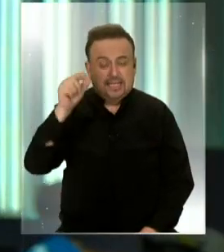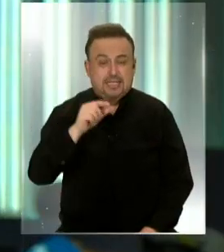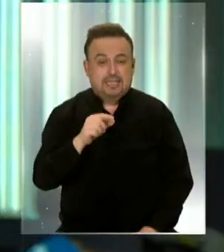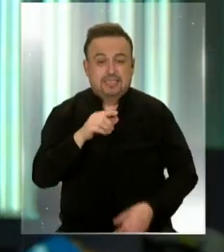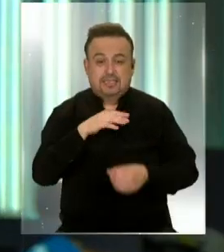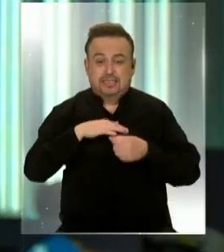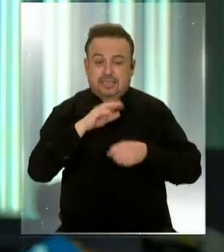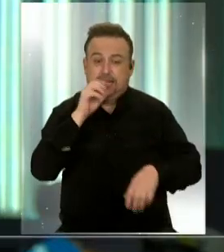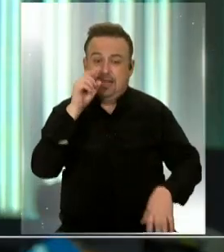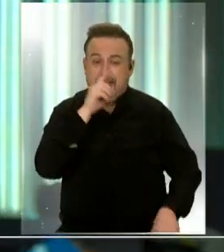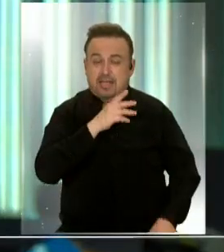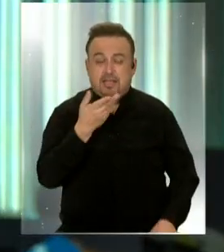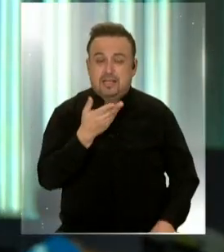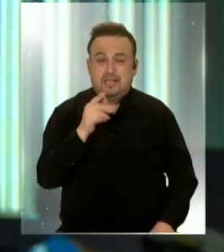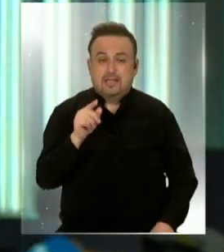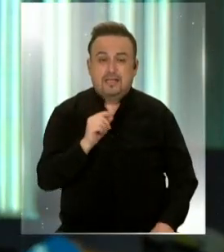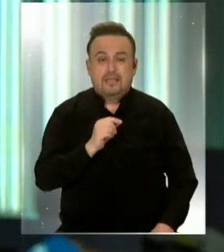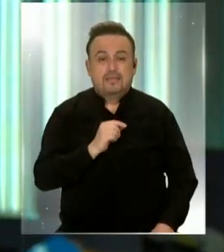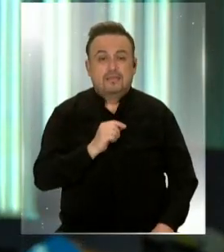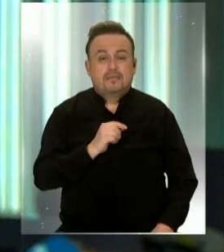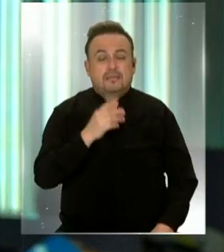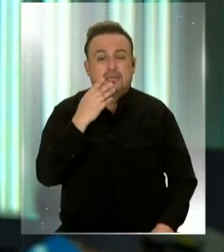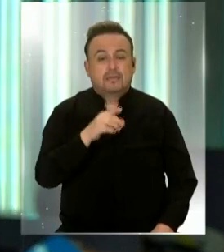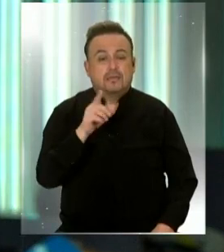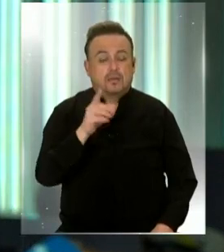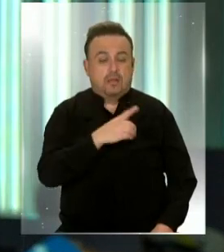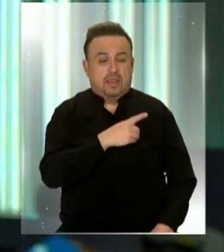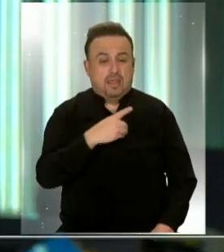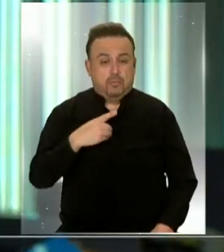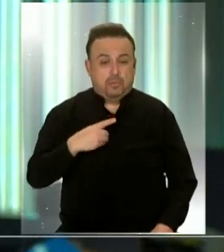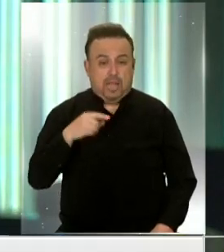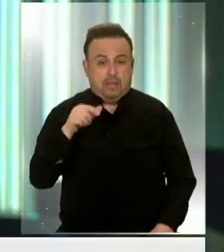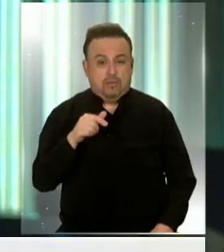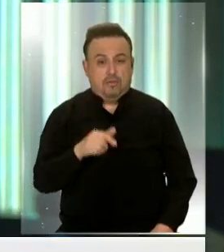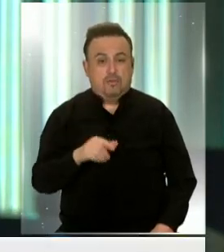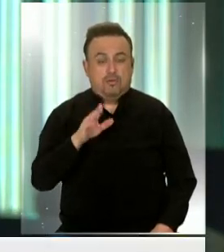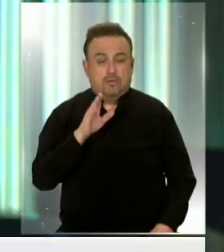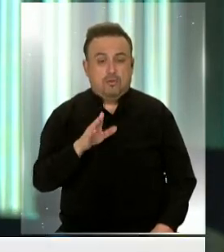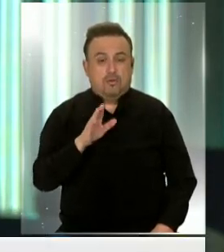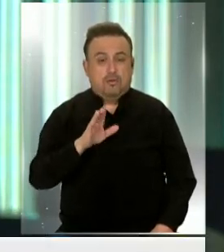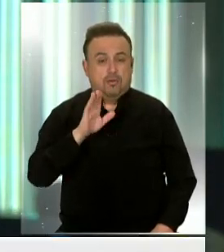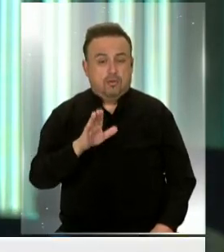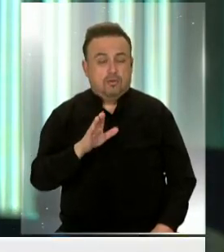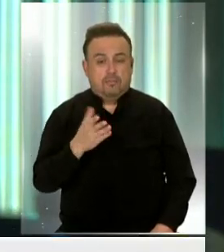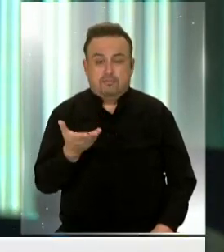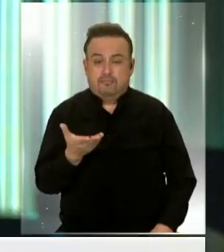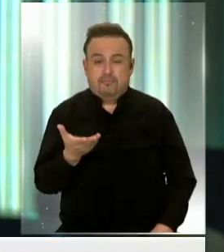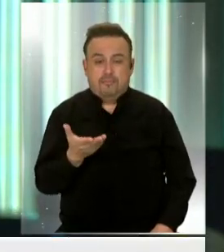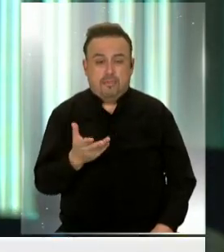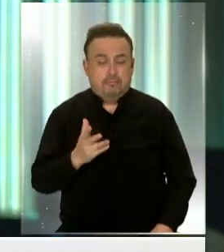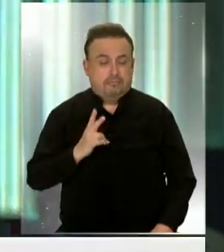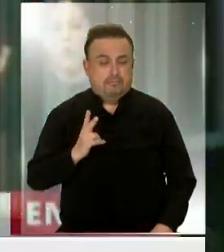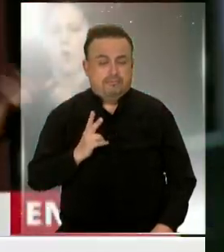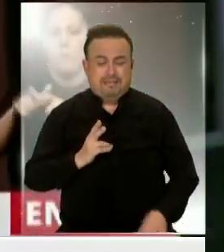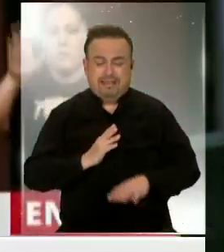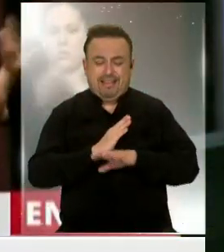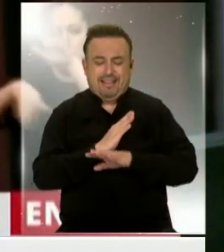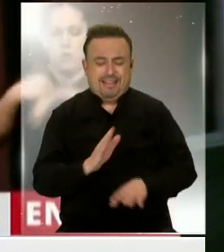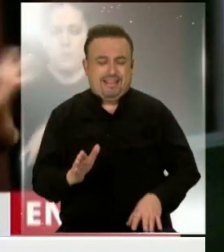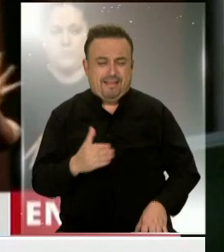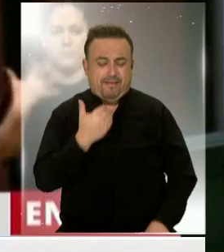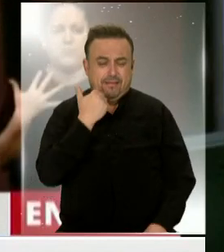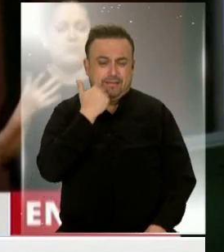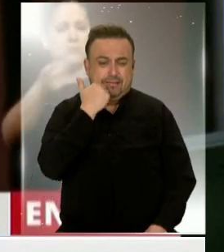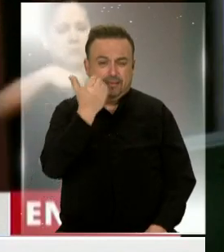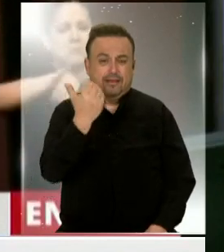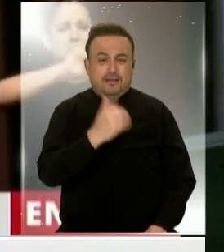compleja que ha protagonizado un diputado y de honorable en esta situación no quedó absolutamente nada. Ha